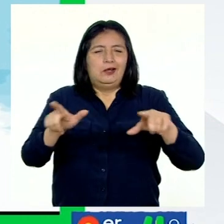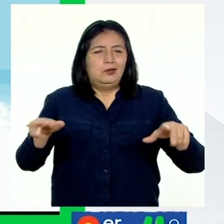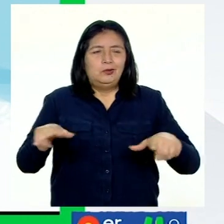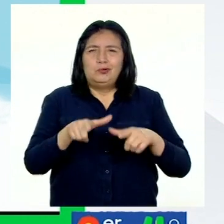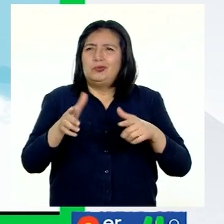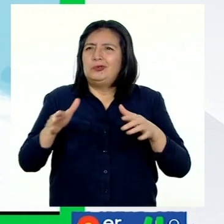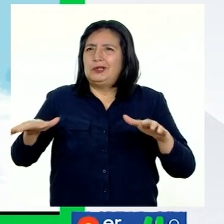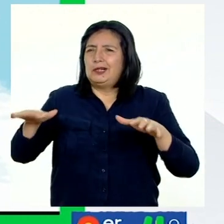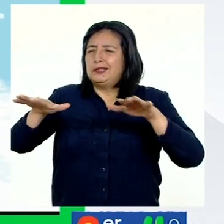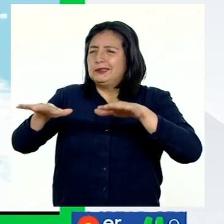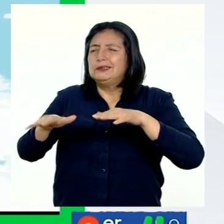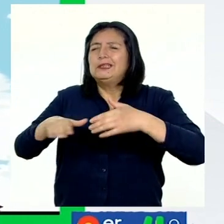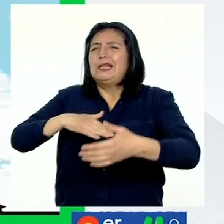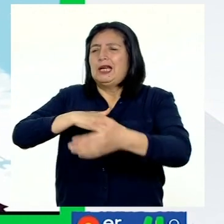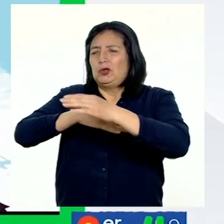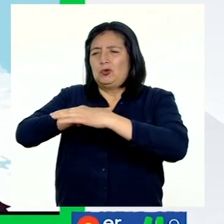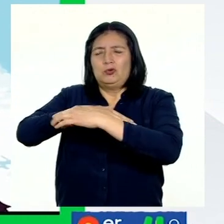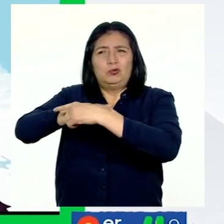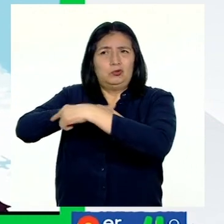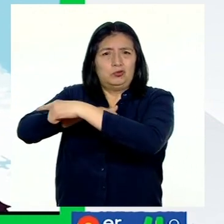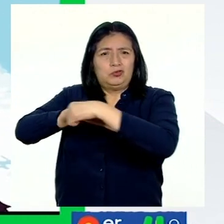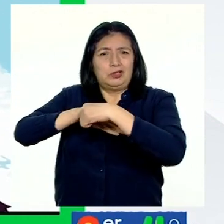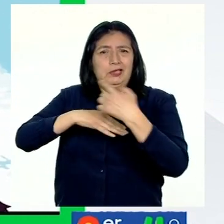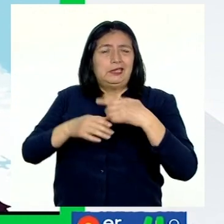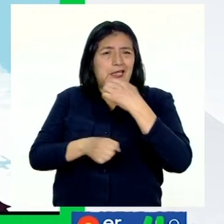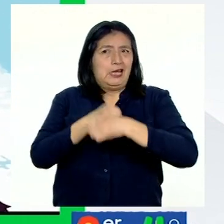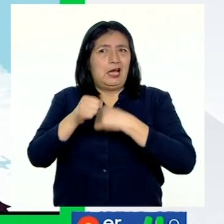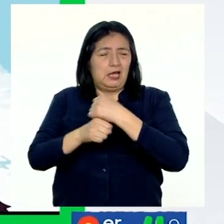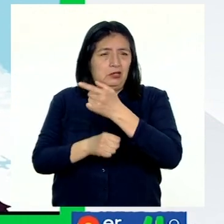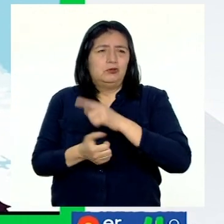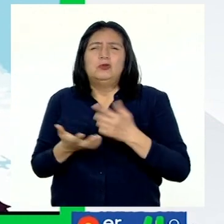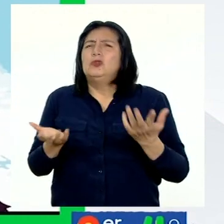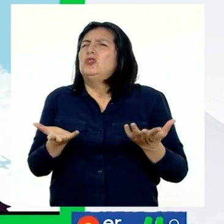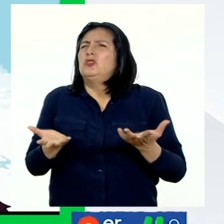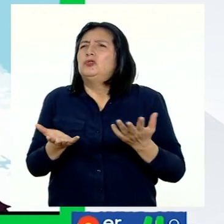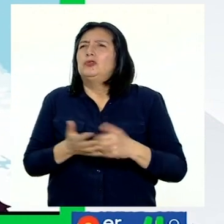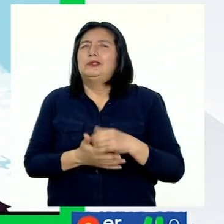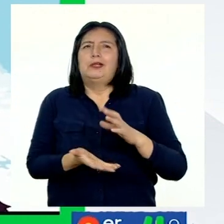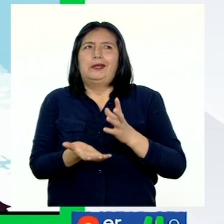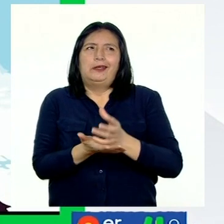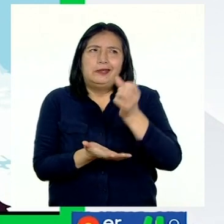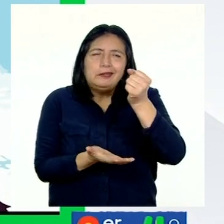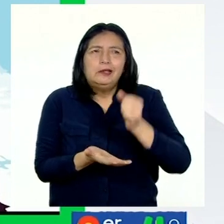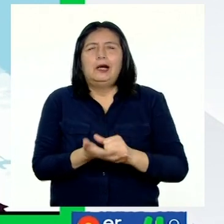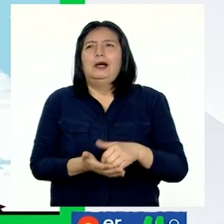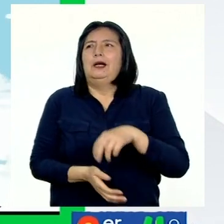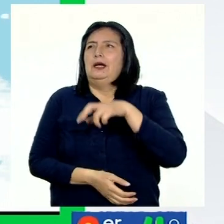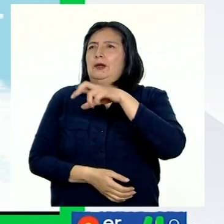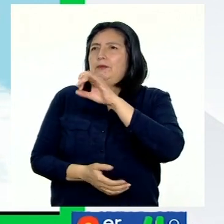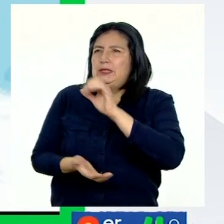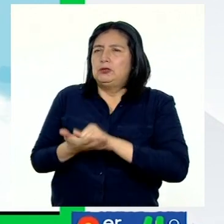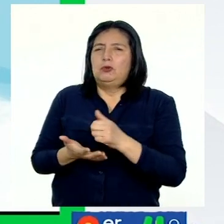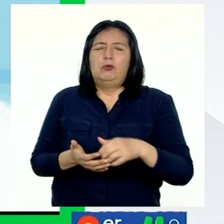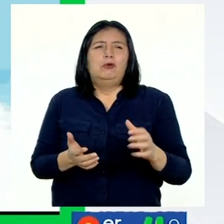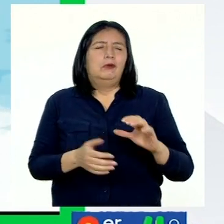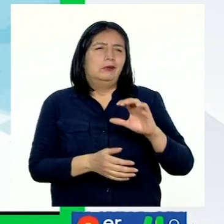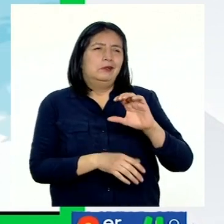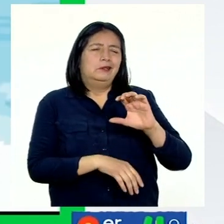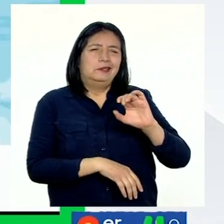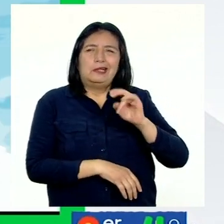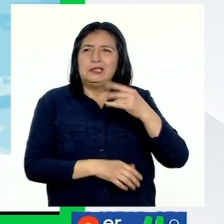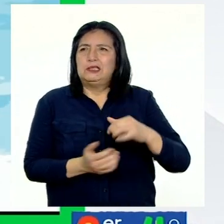peninsulares del litoral peruano durante todo el año. Sobre todo en Ica, Pisco, Cañete,